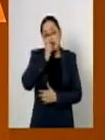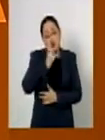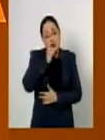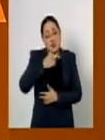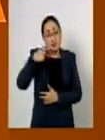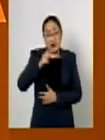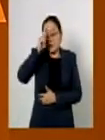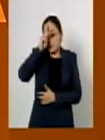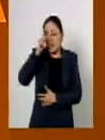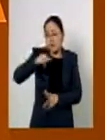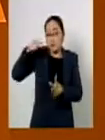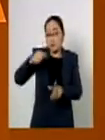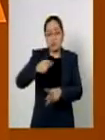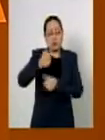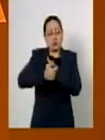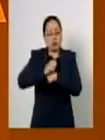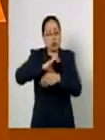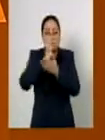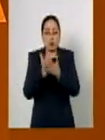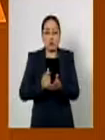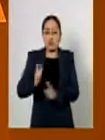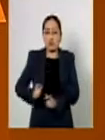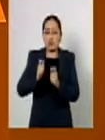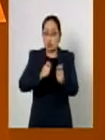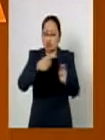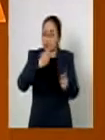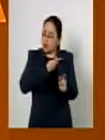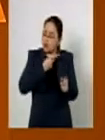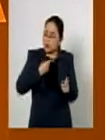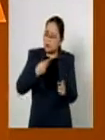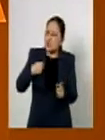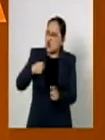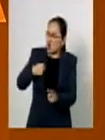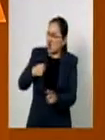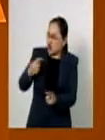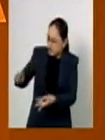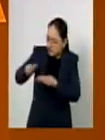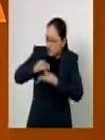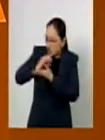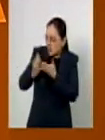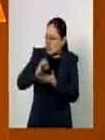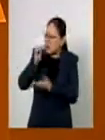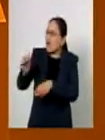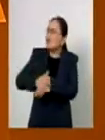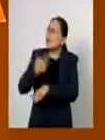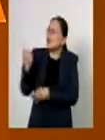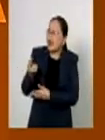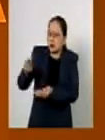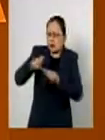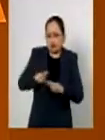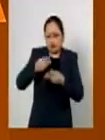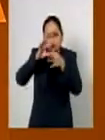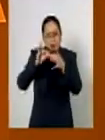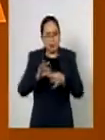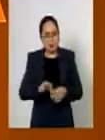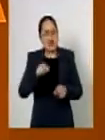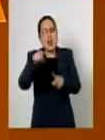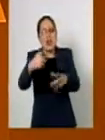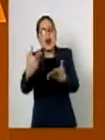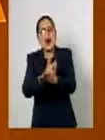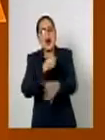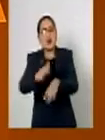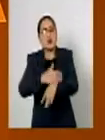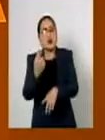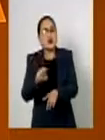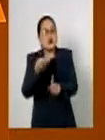de los que compiten en la licitación debe de saber por qué perdió y cuáles fueron las consideraciones que tuvo el ganador que no